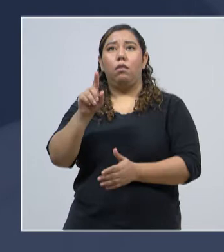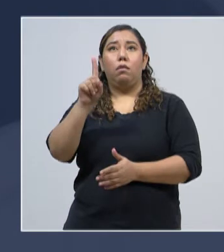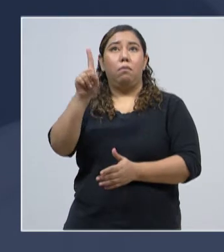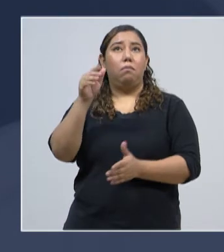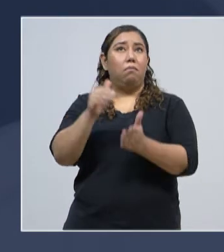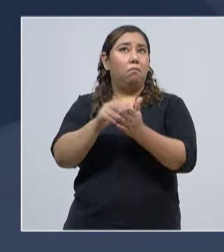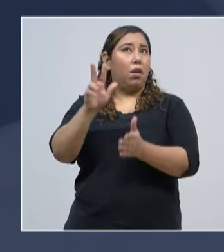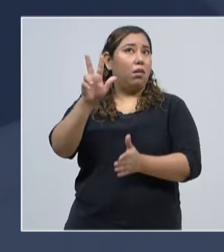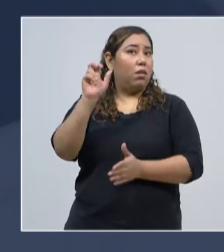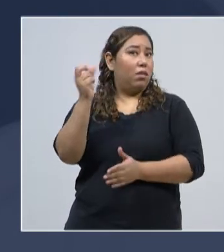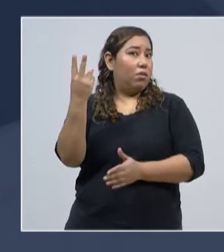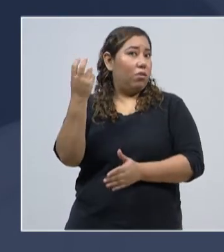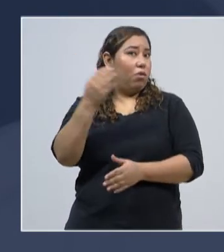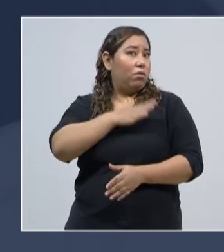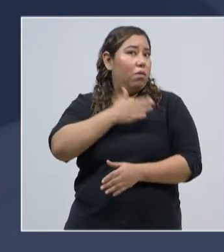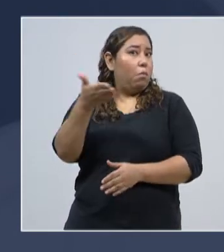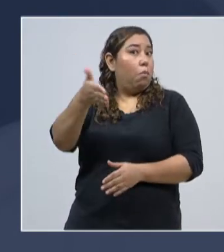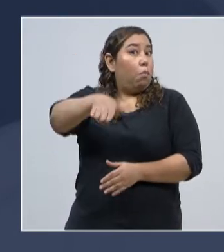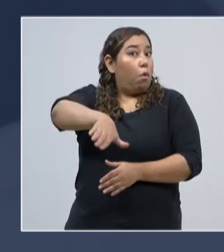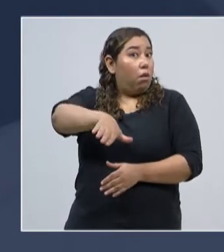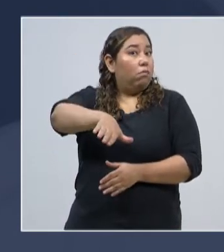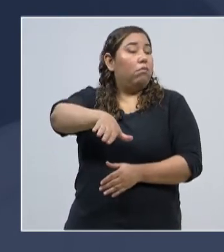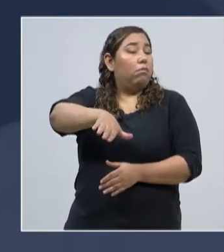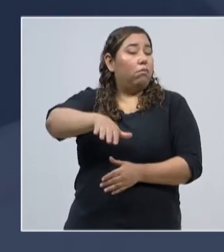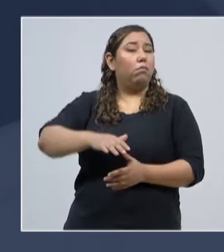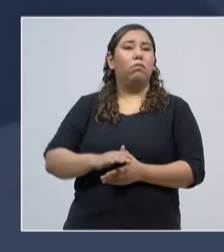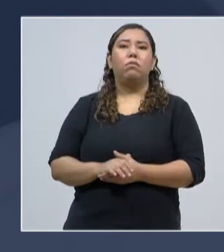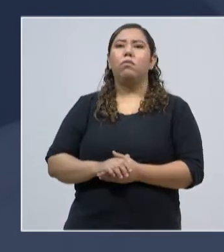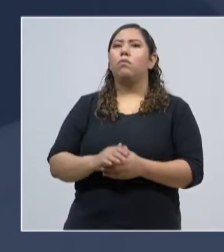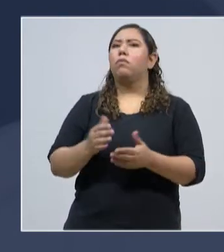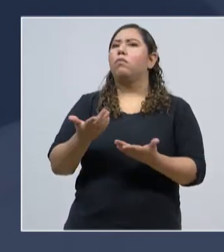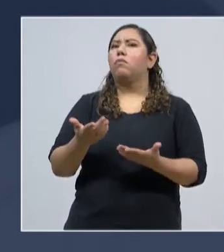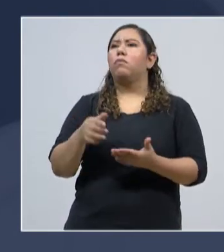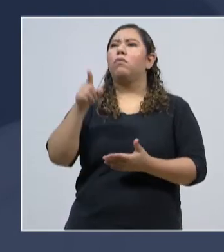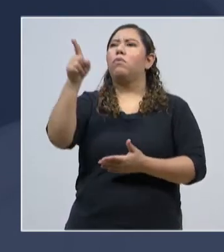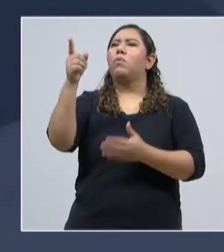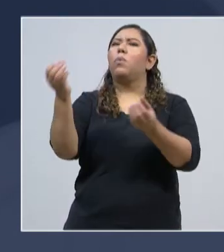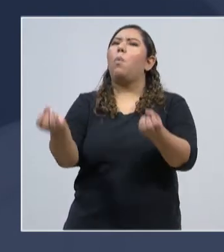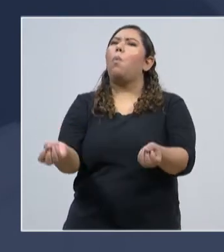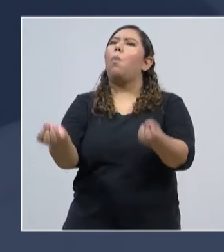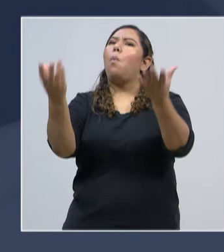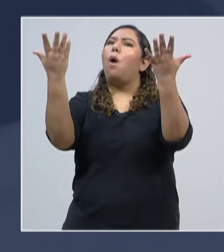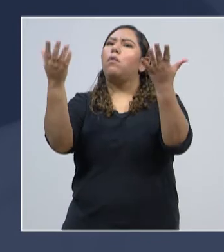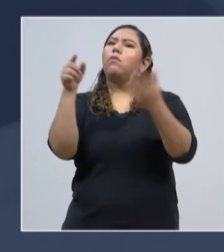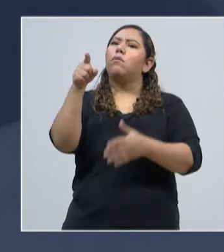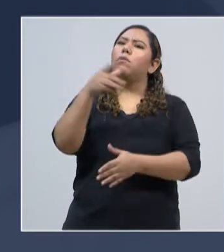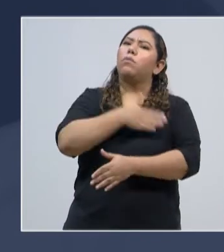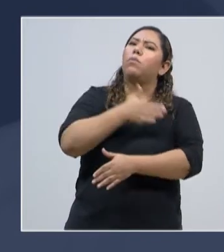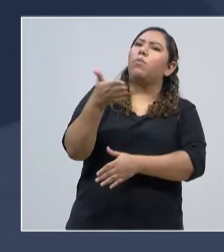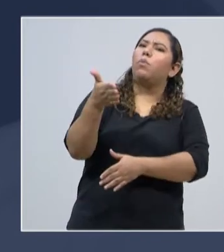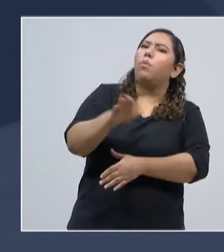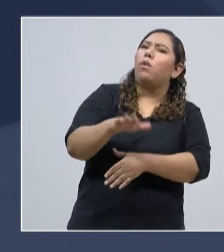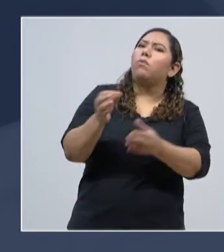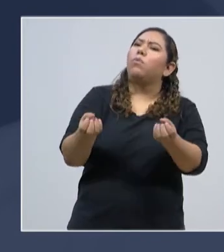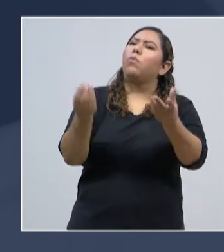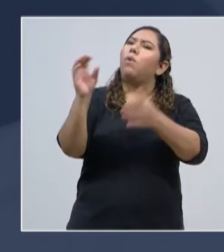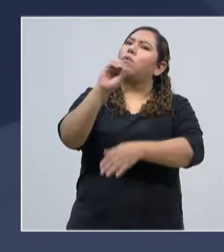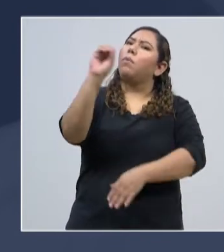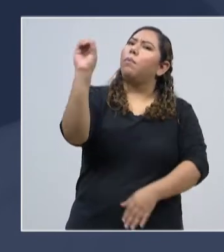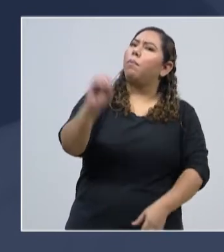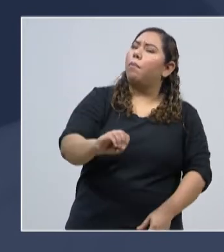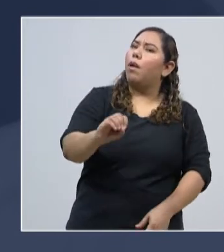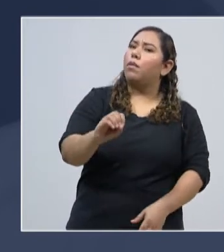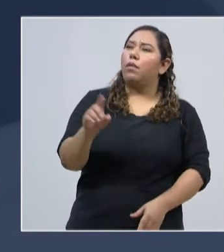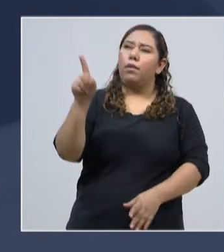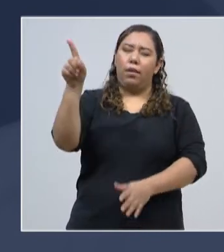fallecidas. La tasa de letalidad es cuántas personas fallecen del total de casos. Vemos que qué significa esto, que de cada 100